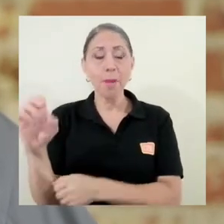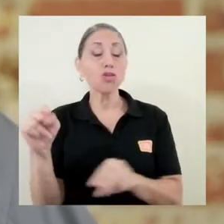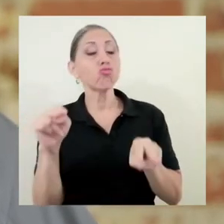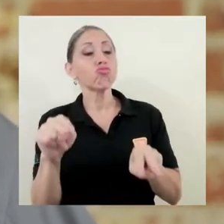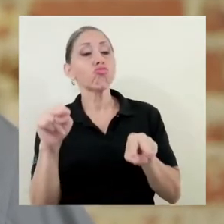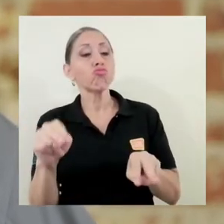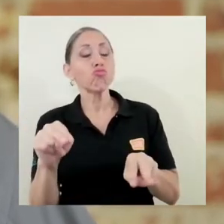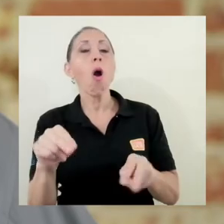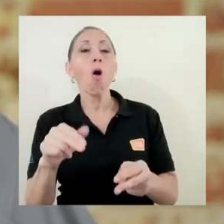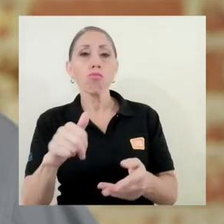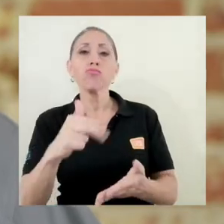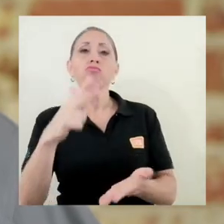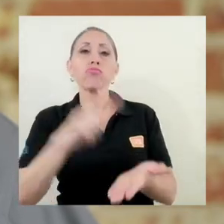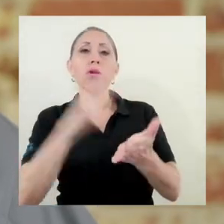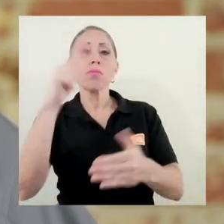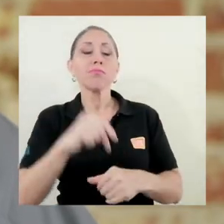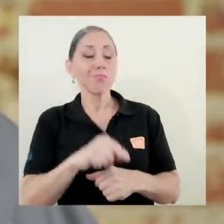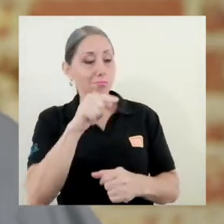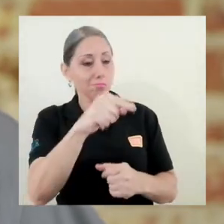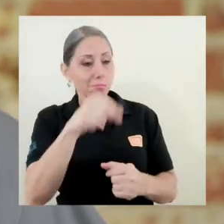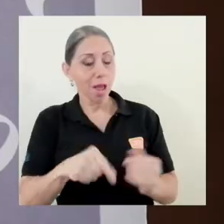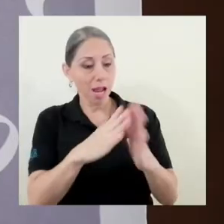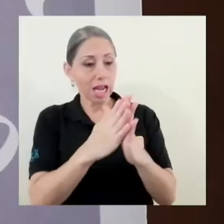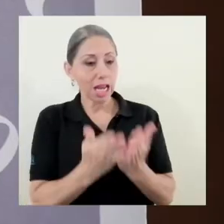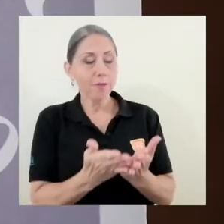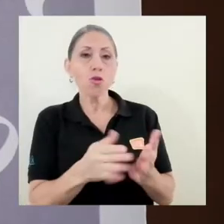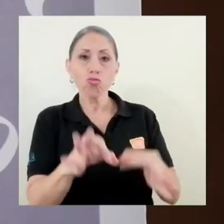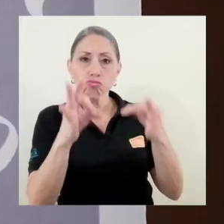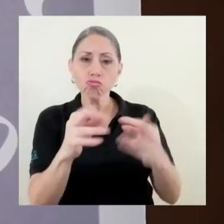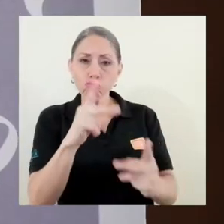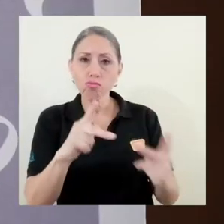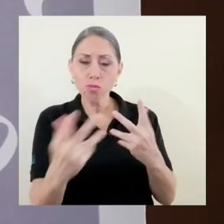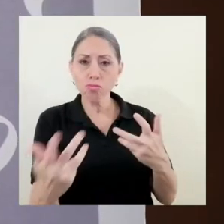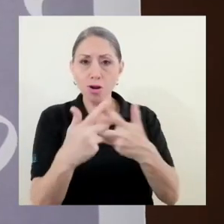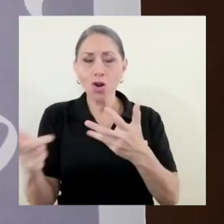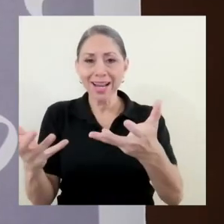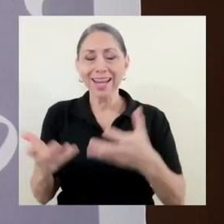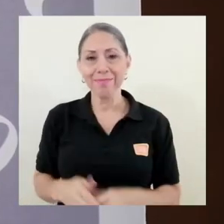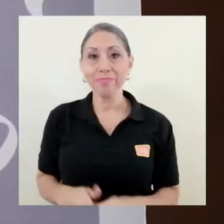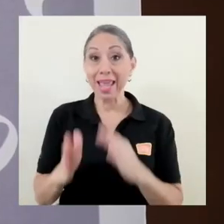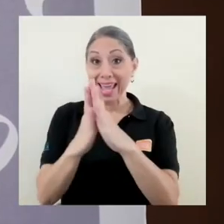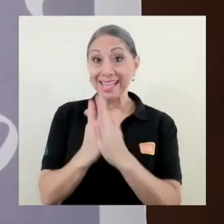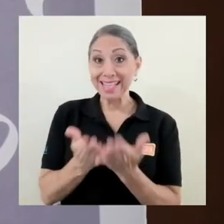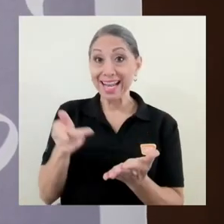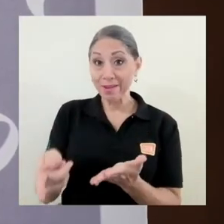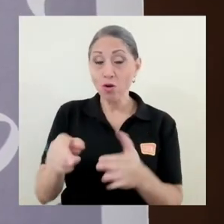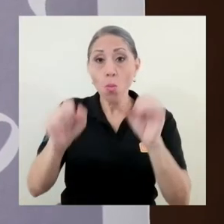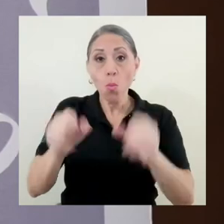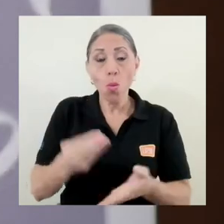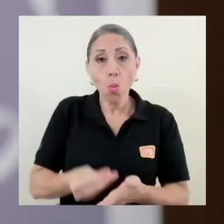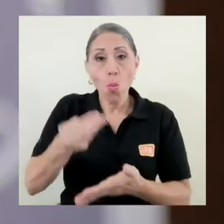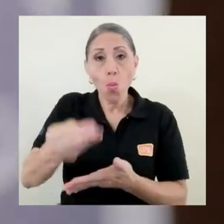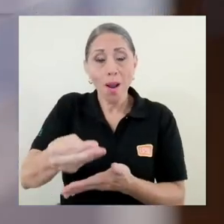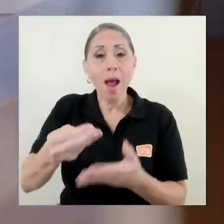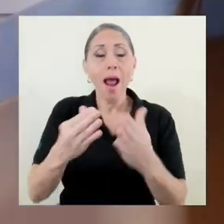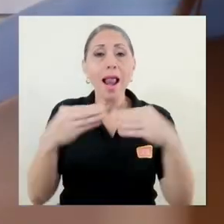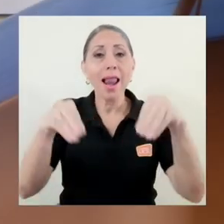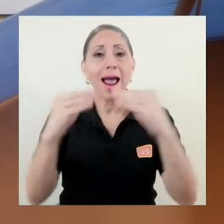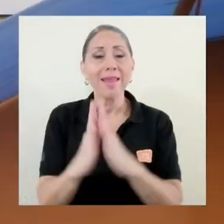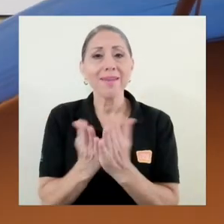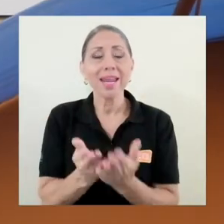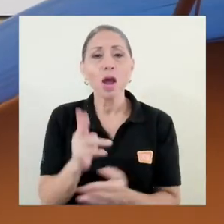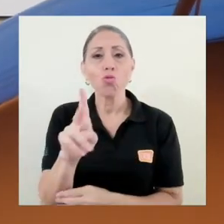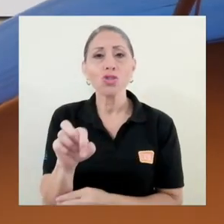que está en el libro es la obra que él quería Este libro está disponible en la librería UCR